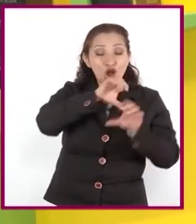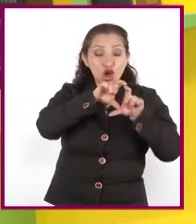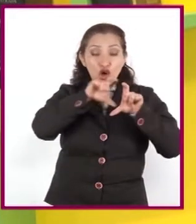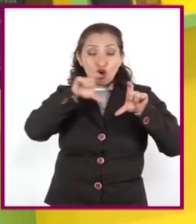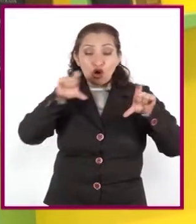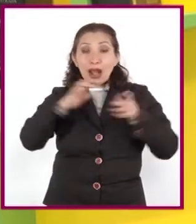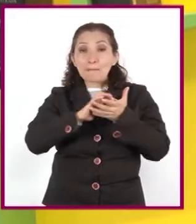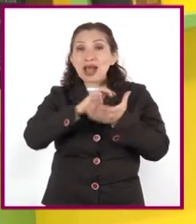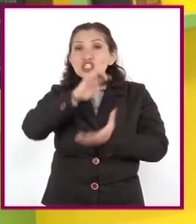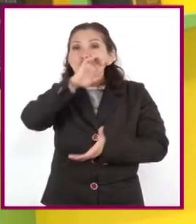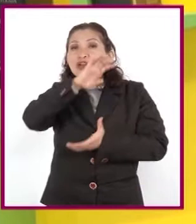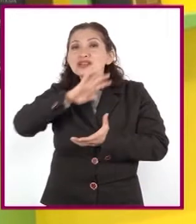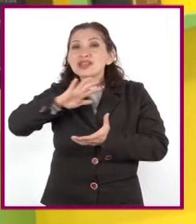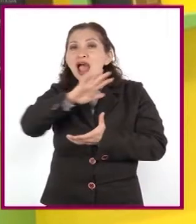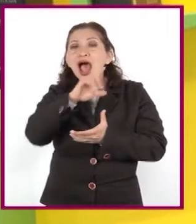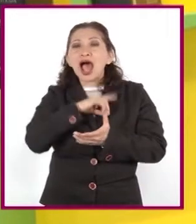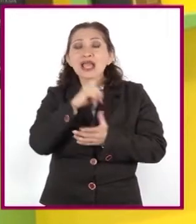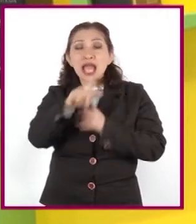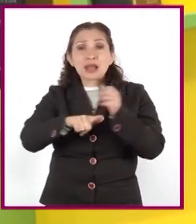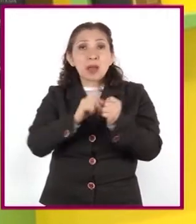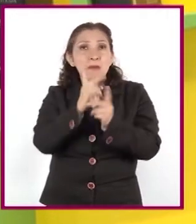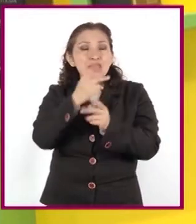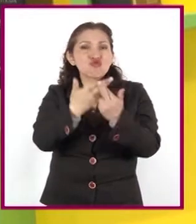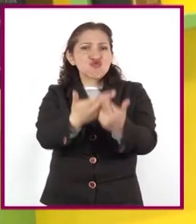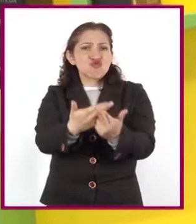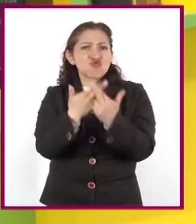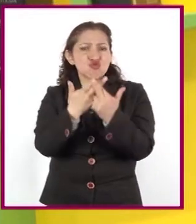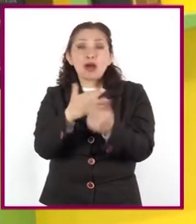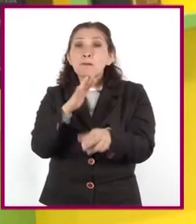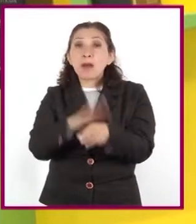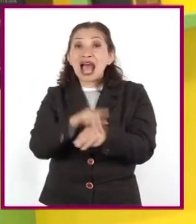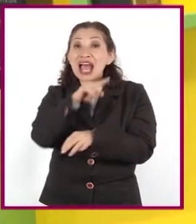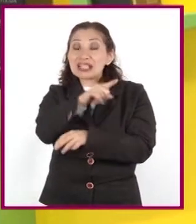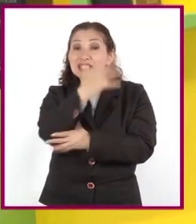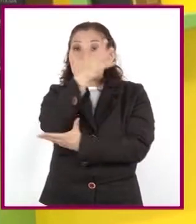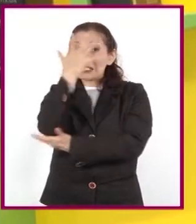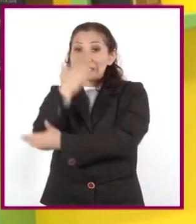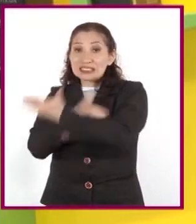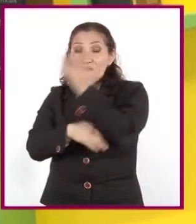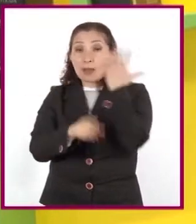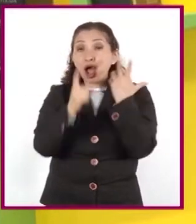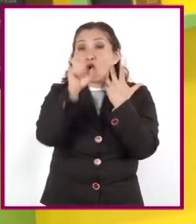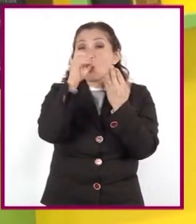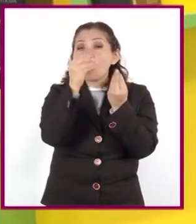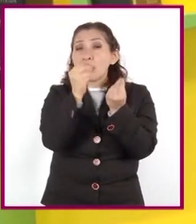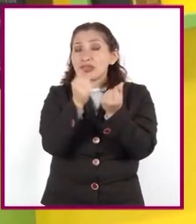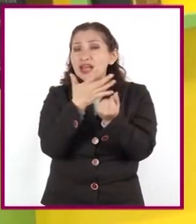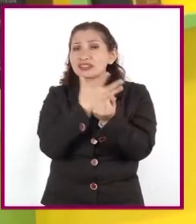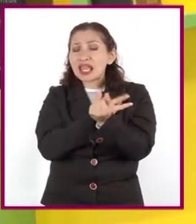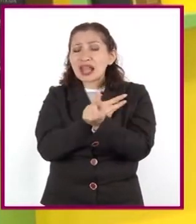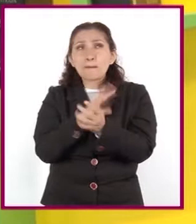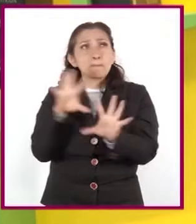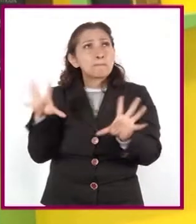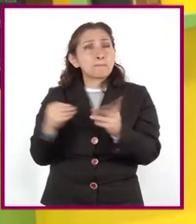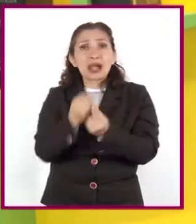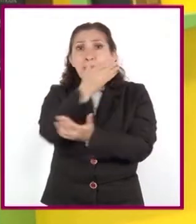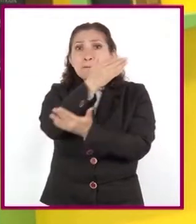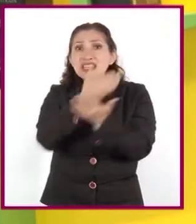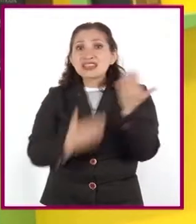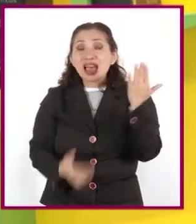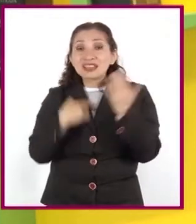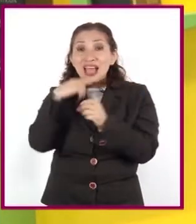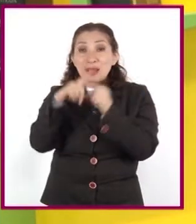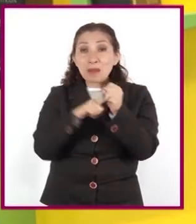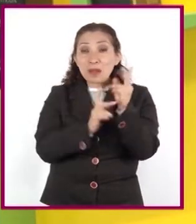la mayor proporción de diversidad biológica, en especial las selvas húmedas concentran cerca de la mitad de las